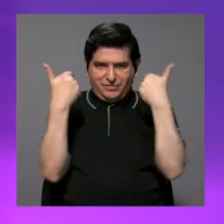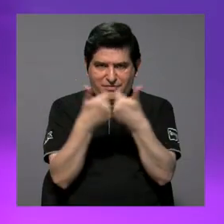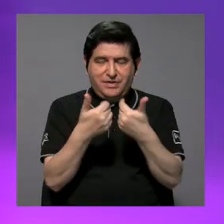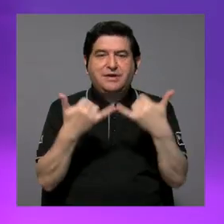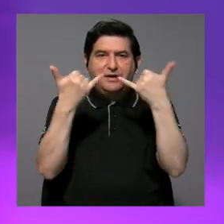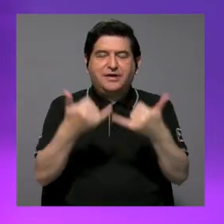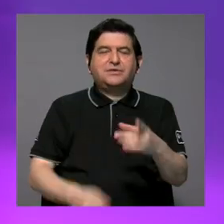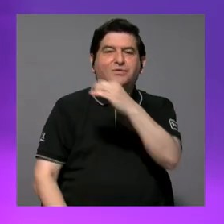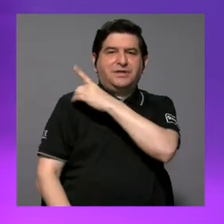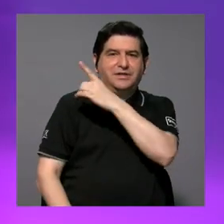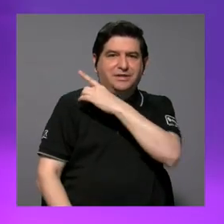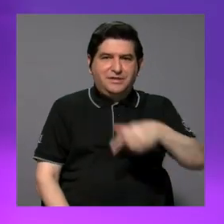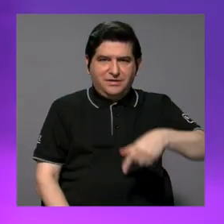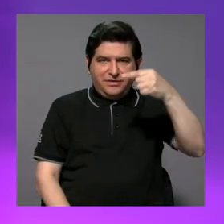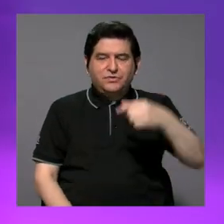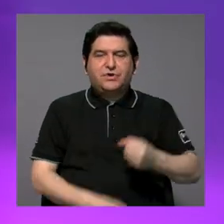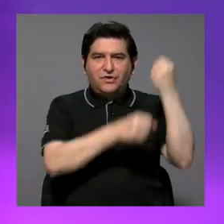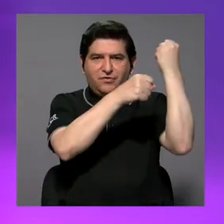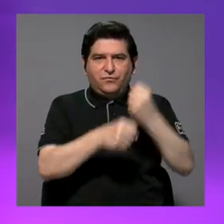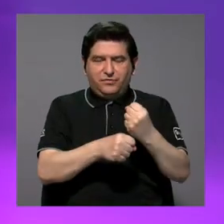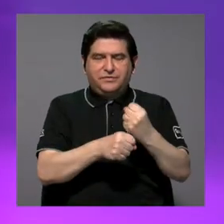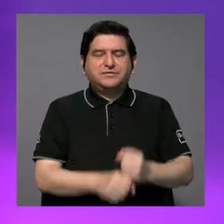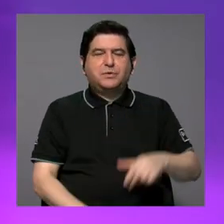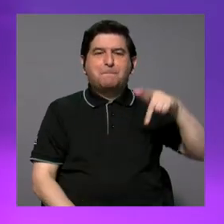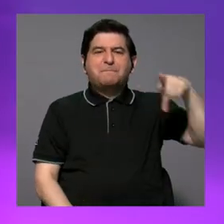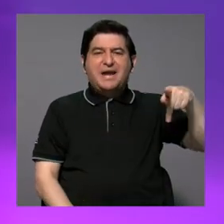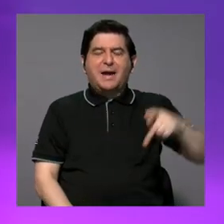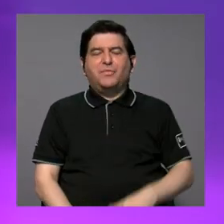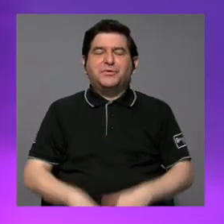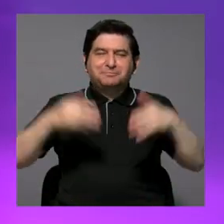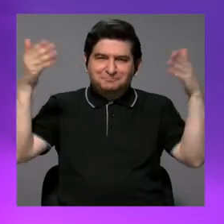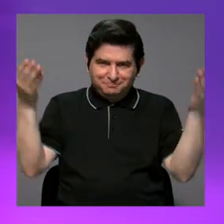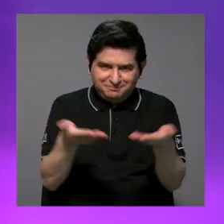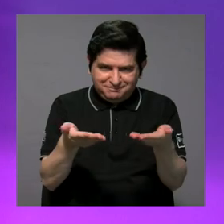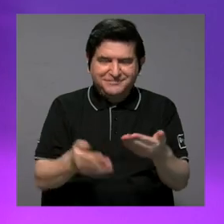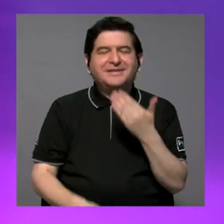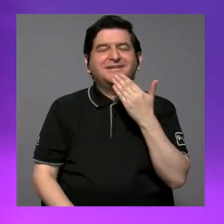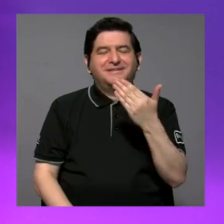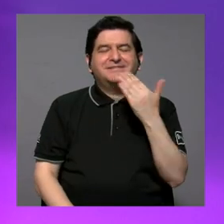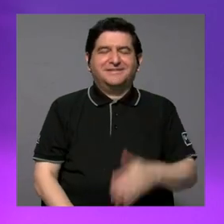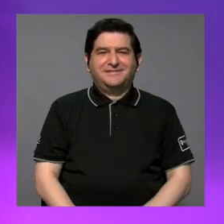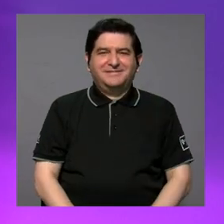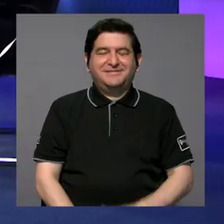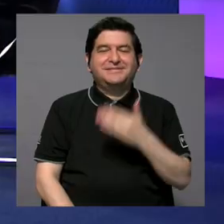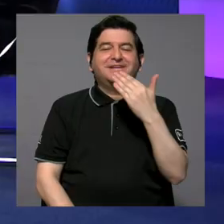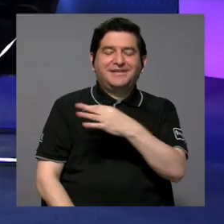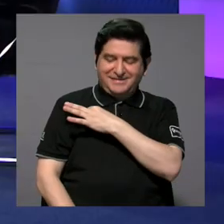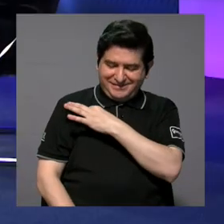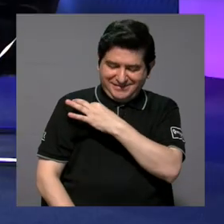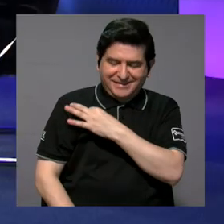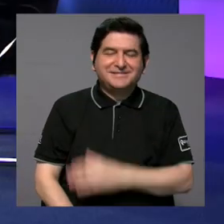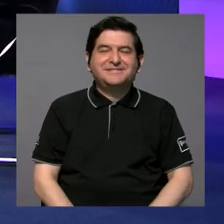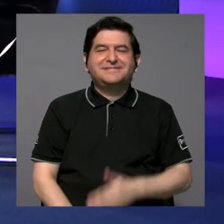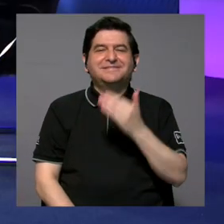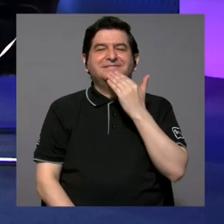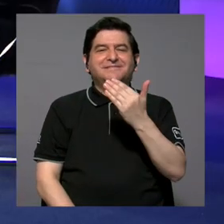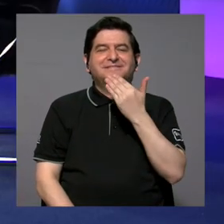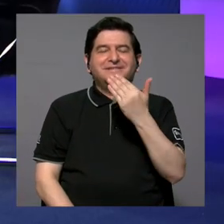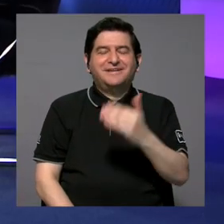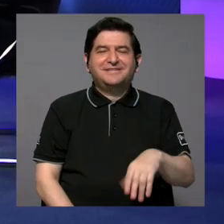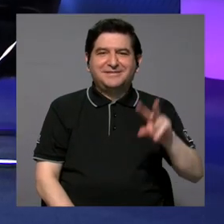actualmente el director ejecutivo de la Fundación Pan y Amor. Les doy la más cordial bienvenida, muchas gracias. Muchas gracias por invitarnos. Gracias Valeria.